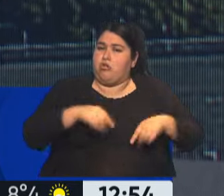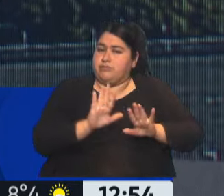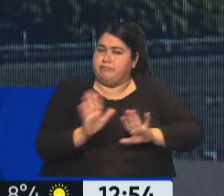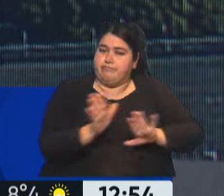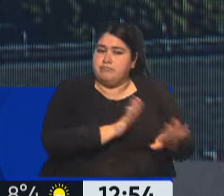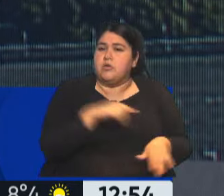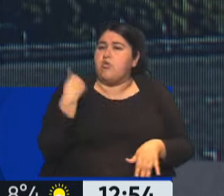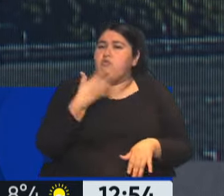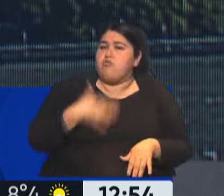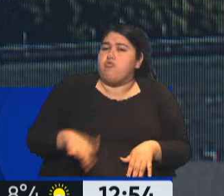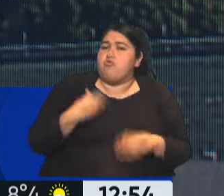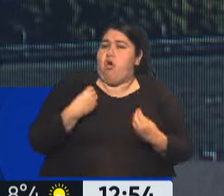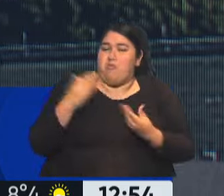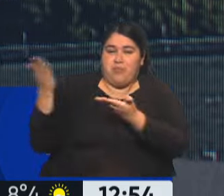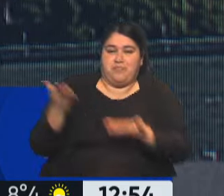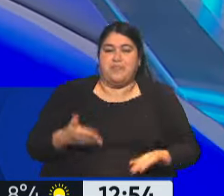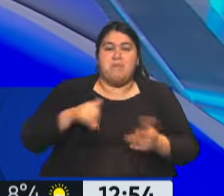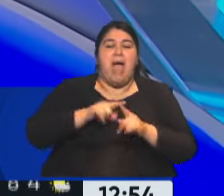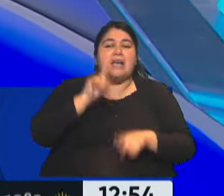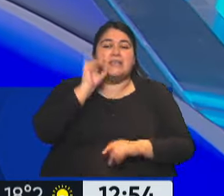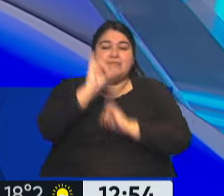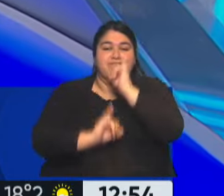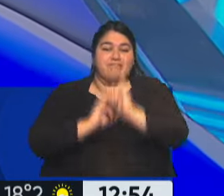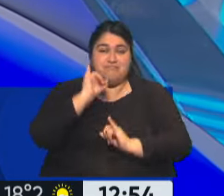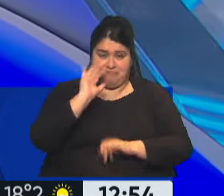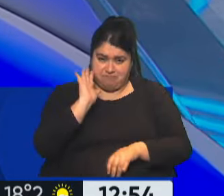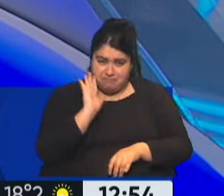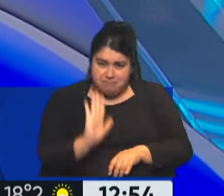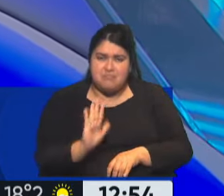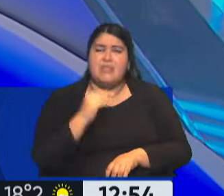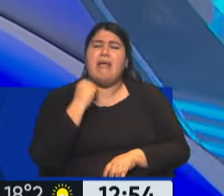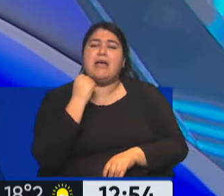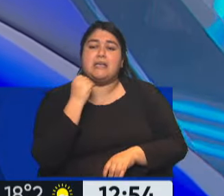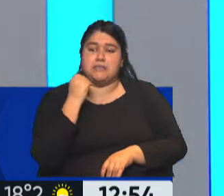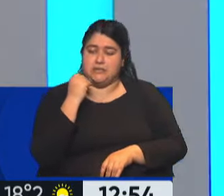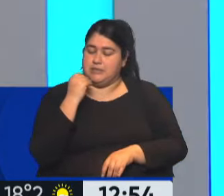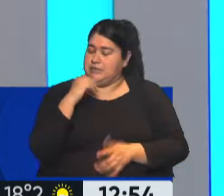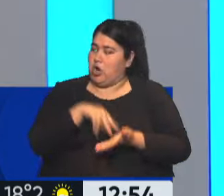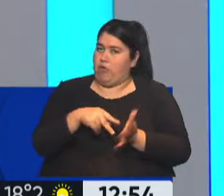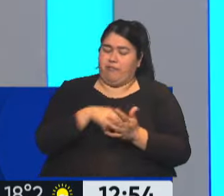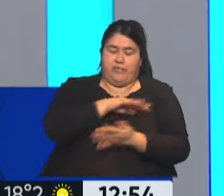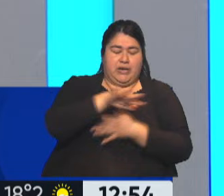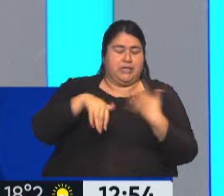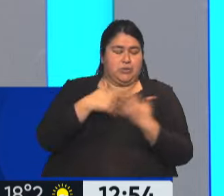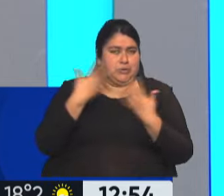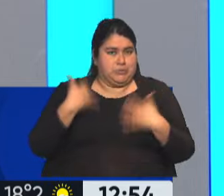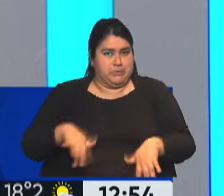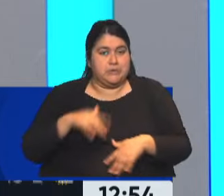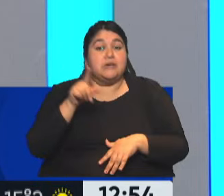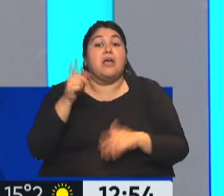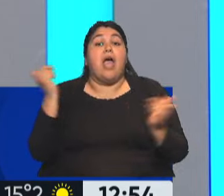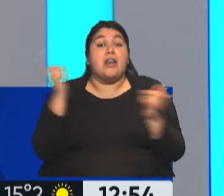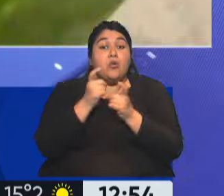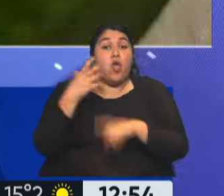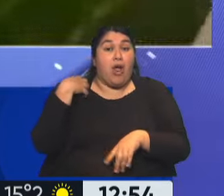¿cómo se traduce en la práctica? Con Maxi Steinman estamos para esto. Se traduce en la práctica en conflicto puro. Teniendo en cuenta que en la reunión general